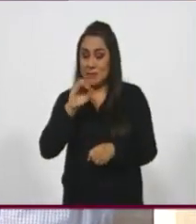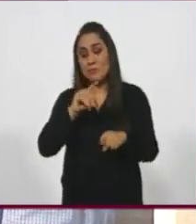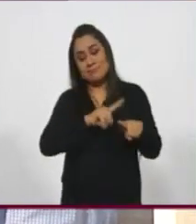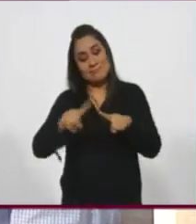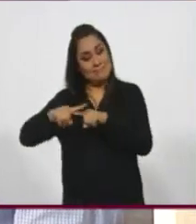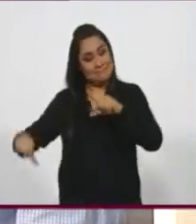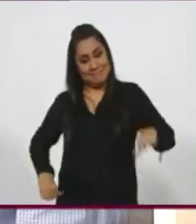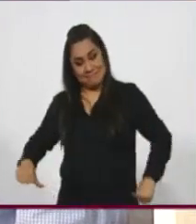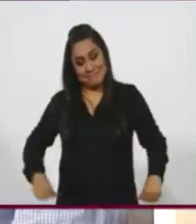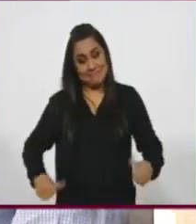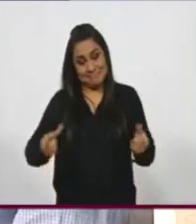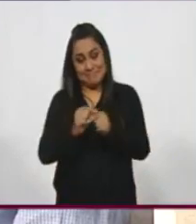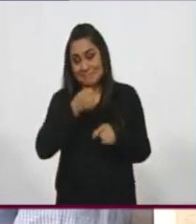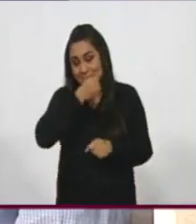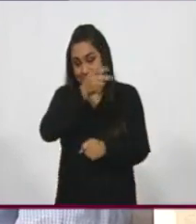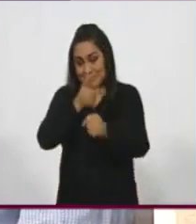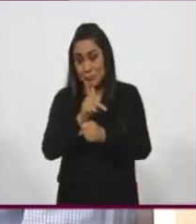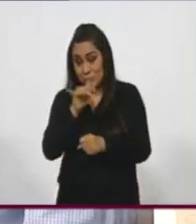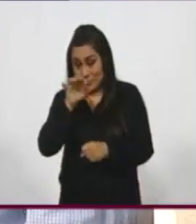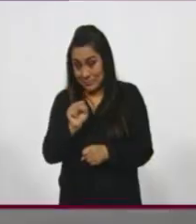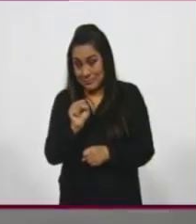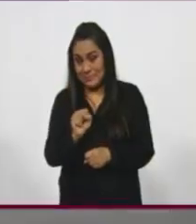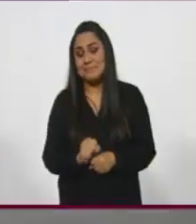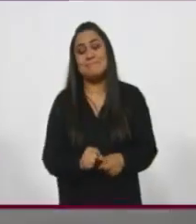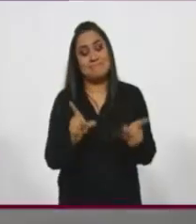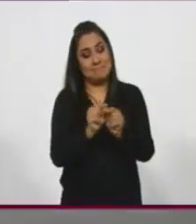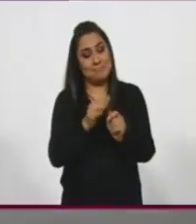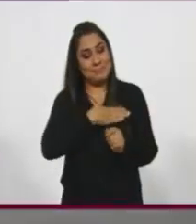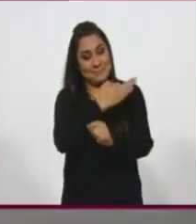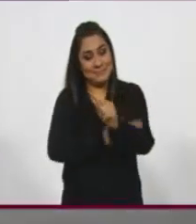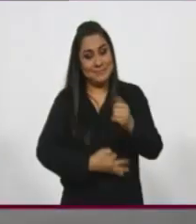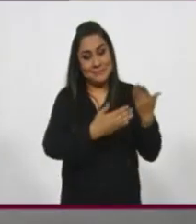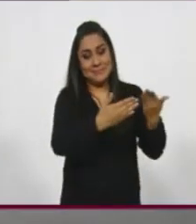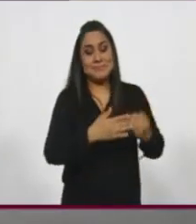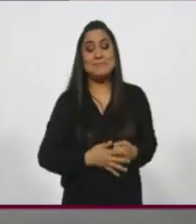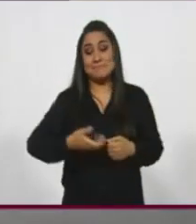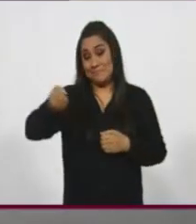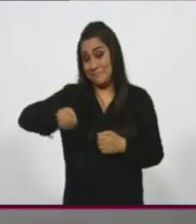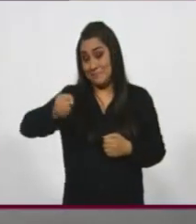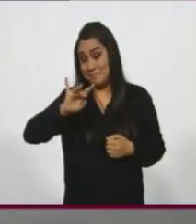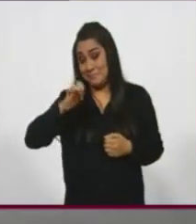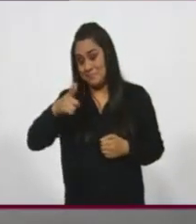cosas. Con imágenes de Luis Virgilio y José Luis Cortés. Muy buenas tardes. Saludos Miguel. Hasta luego.